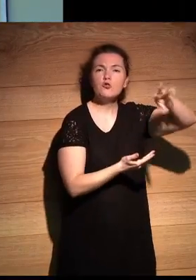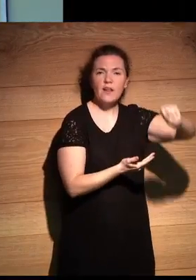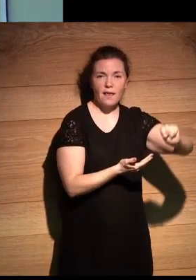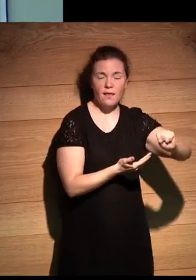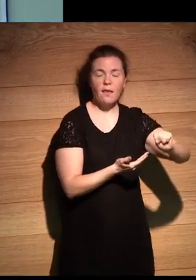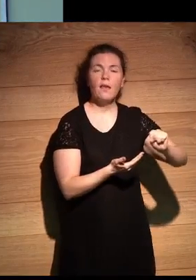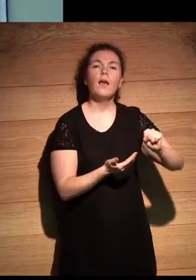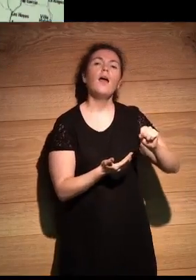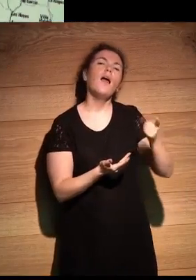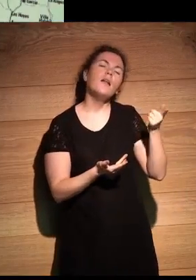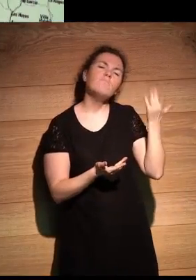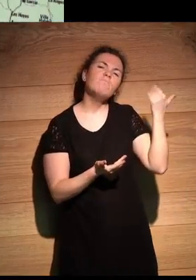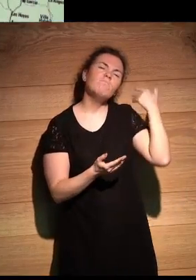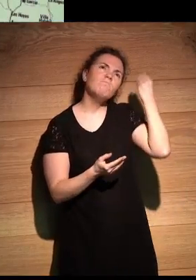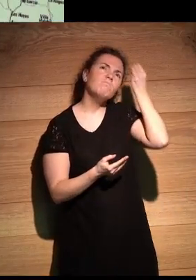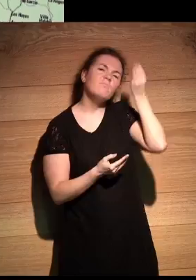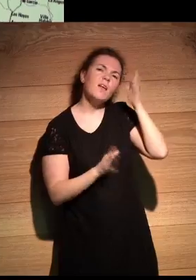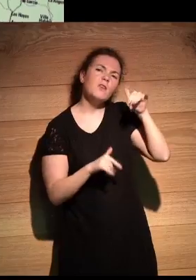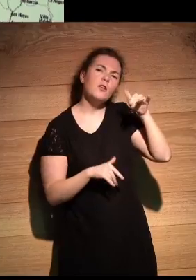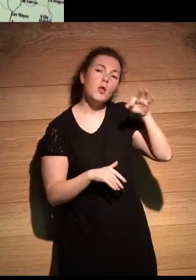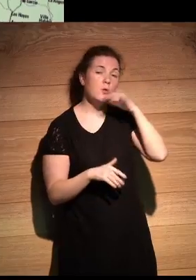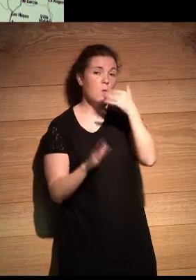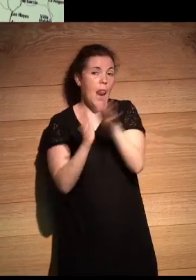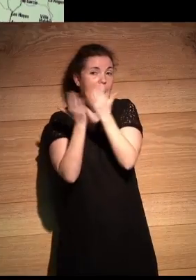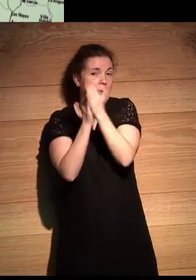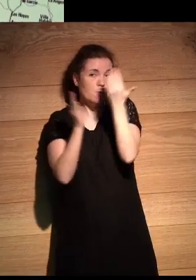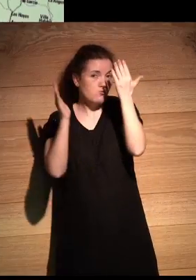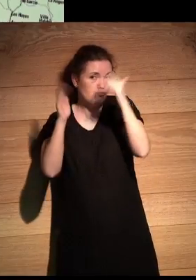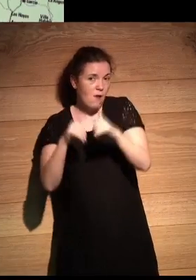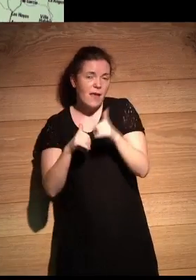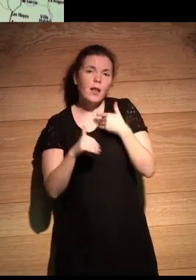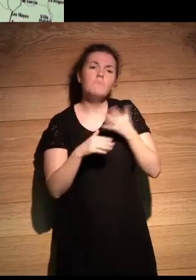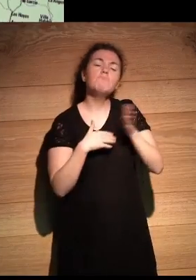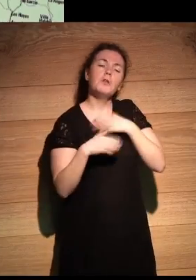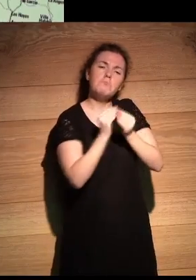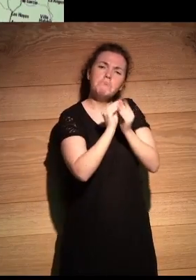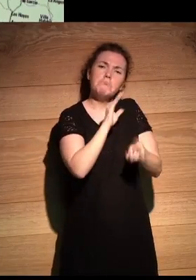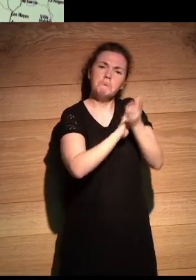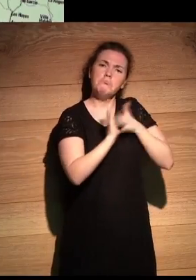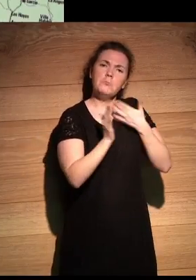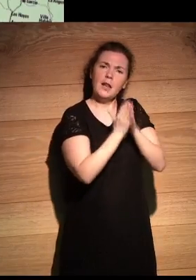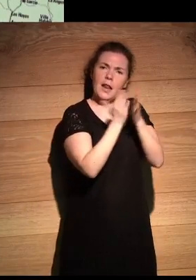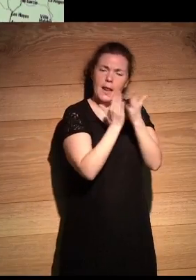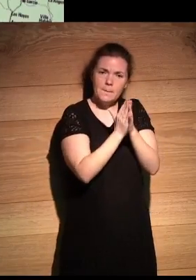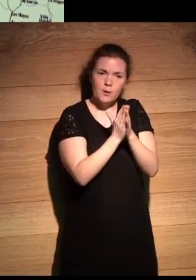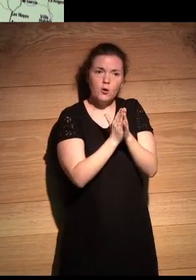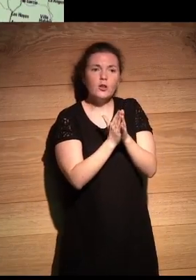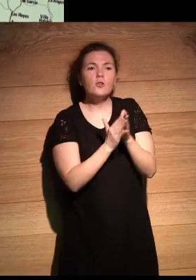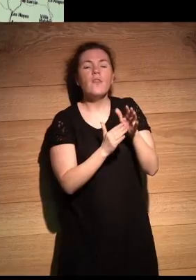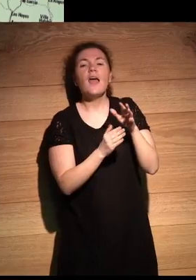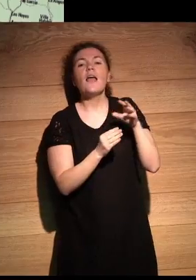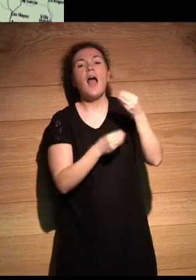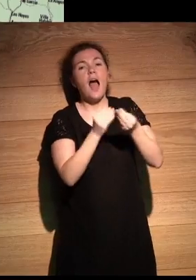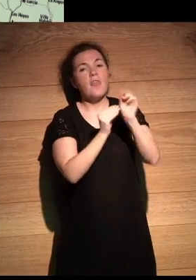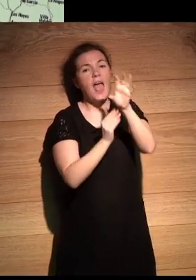momento dado decide, porque no tiene libros de referencia, crear un propio libro y crea el Atlas de Sonora, que años